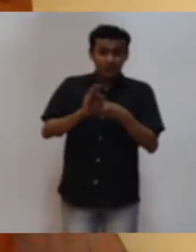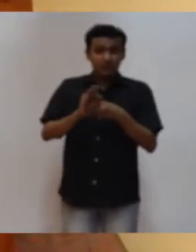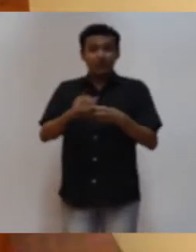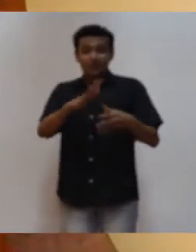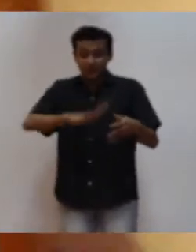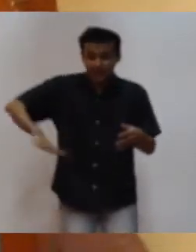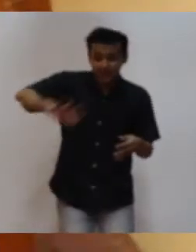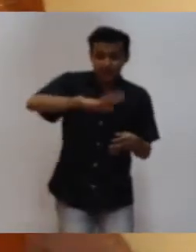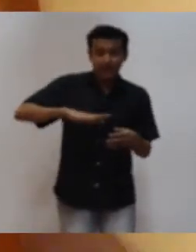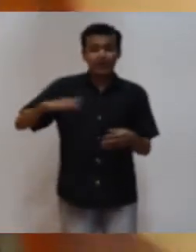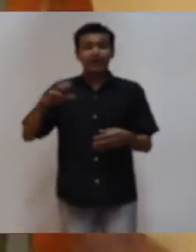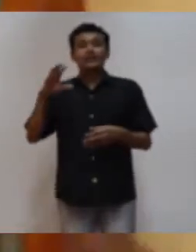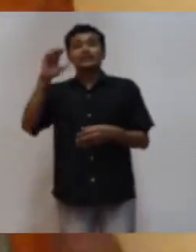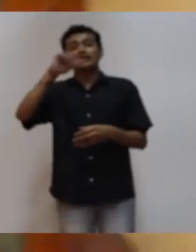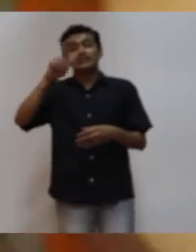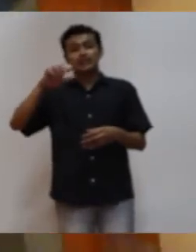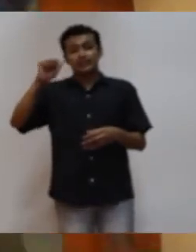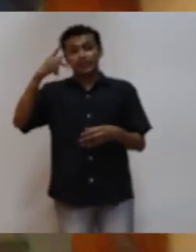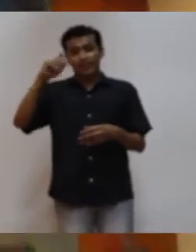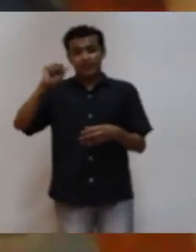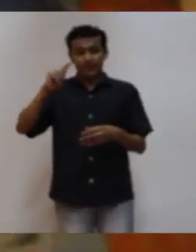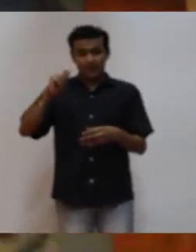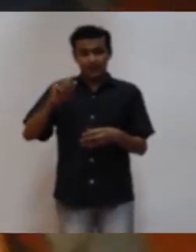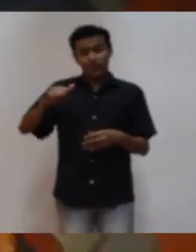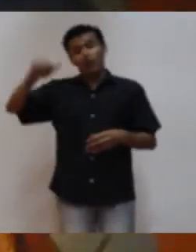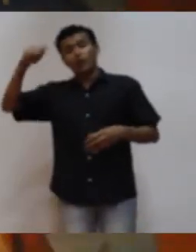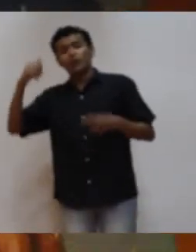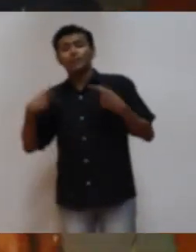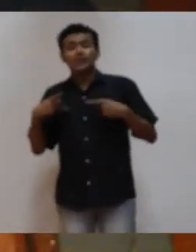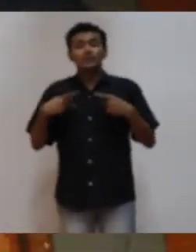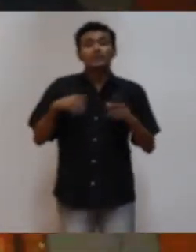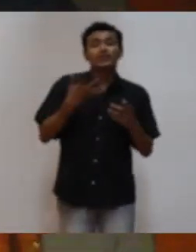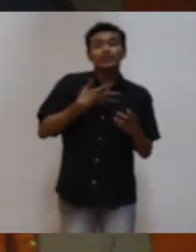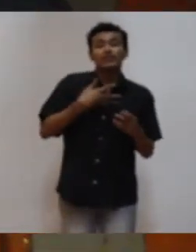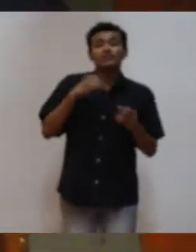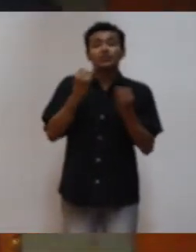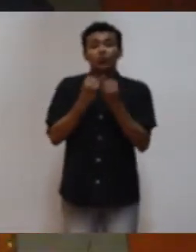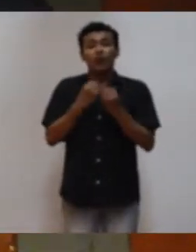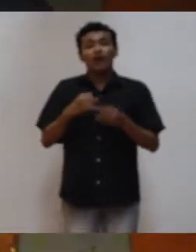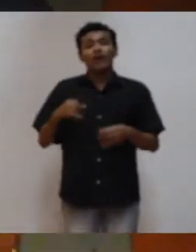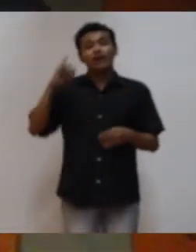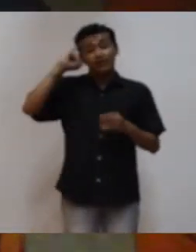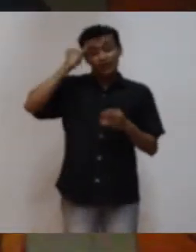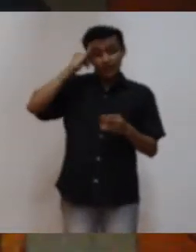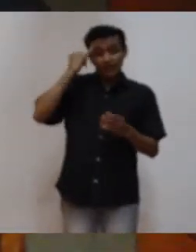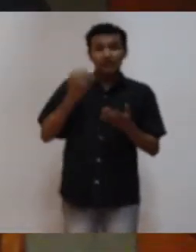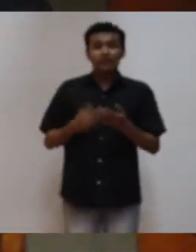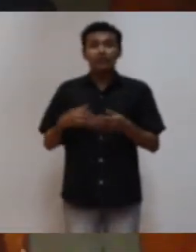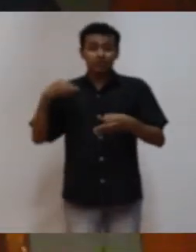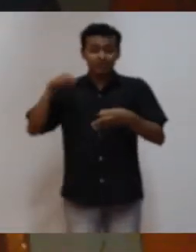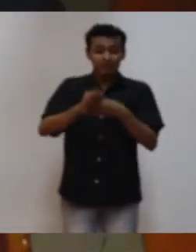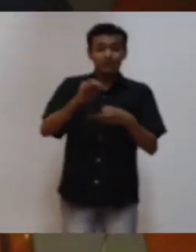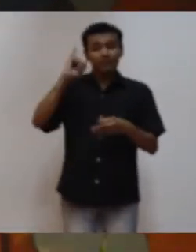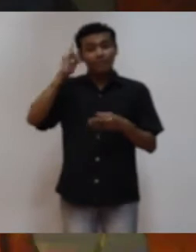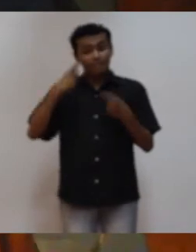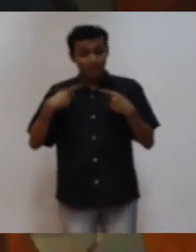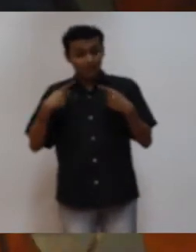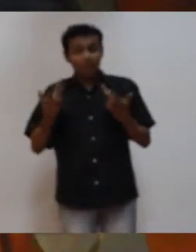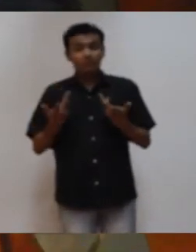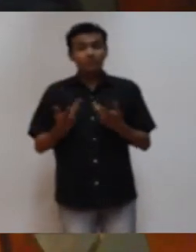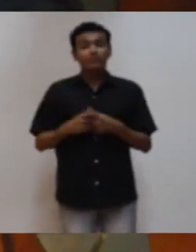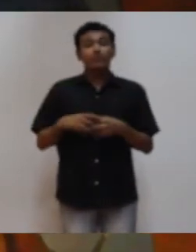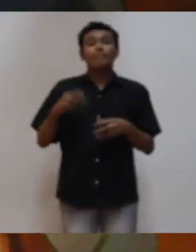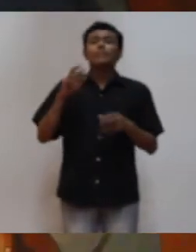otro lado tenemos a Jacinto Pérez, de origen soxil, defensor de los indígenas, mejor conocido como